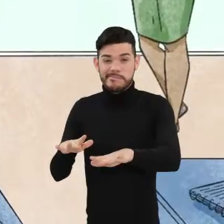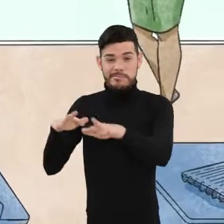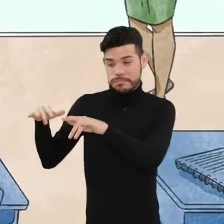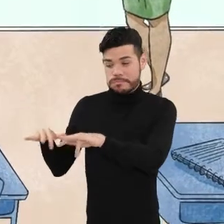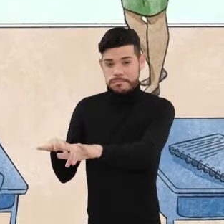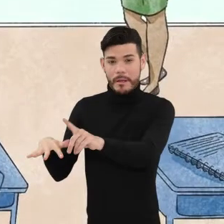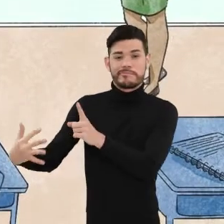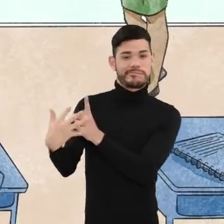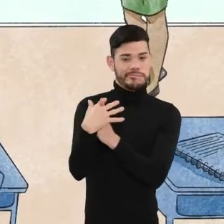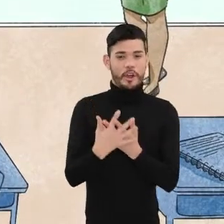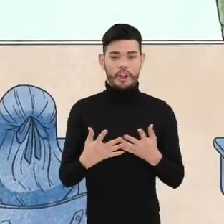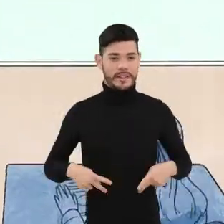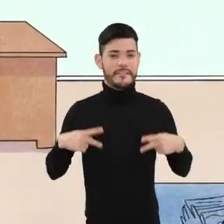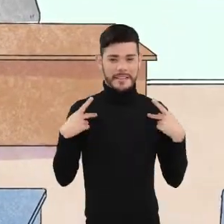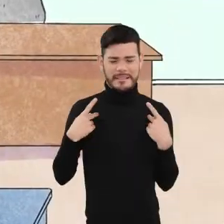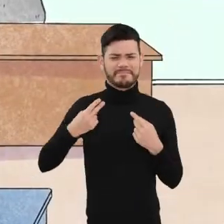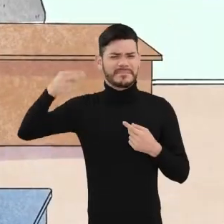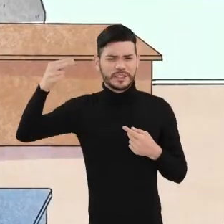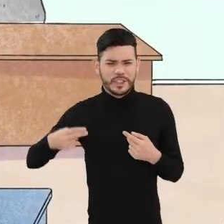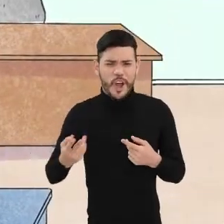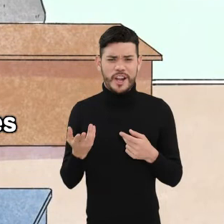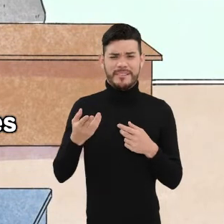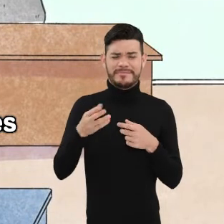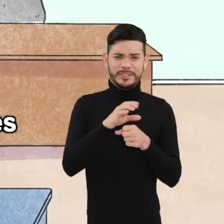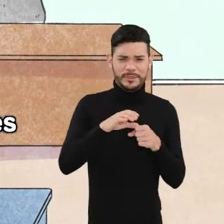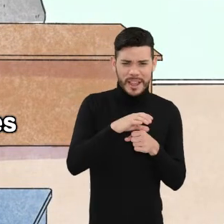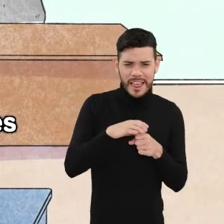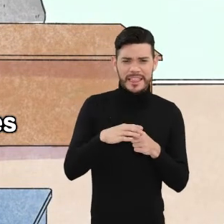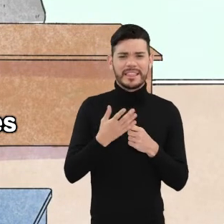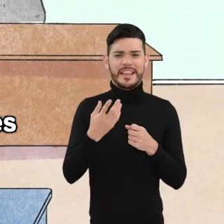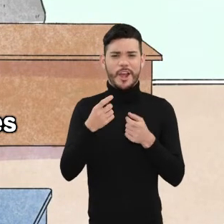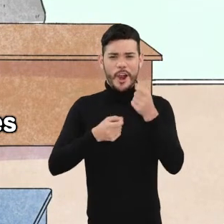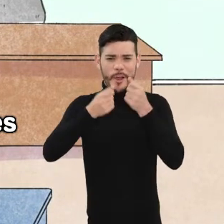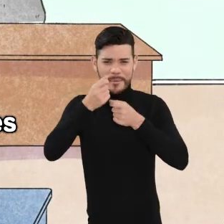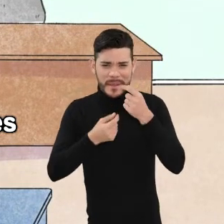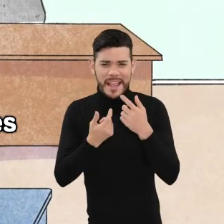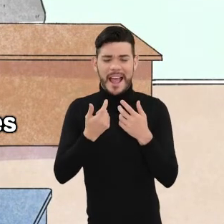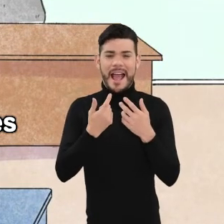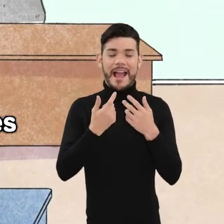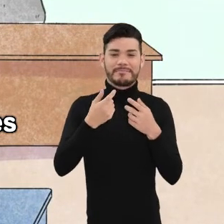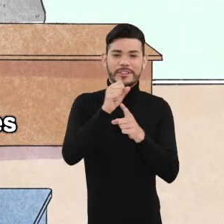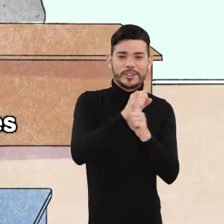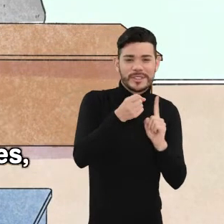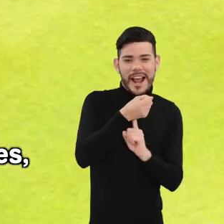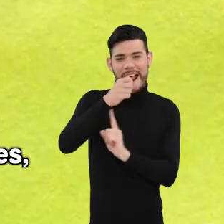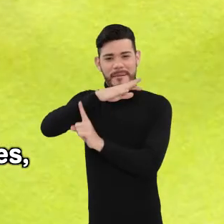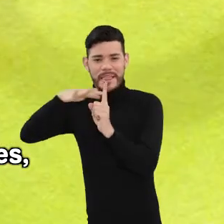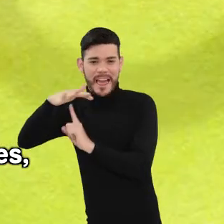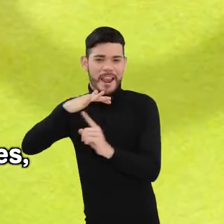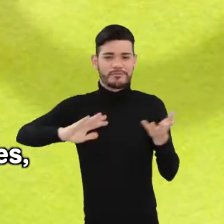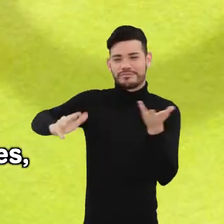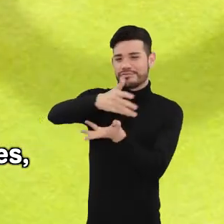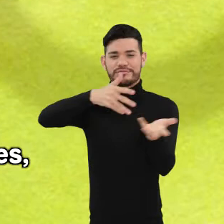definen muchos aspectos de la vida, la historia, las ciudades, la economía, nuestras relaciones sociales y ambientales. Las